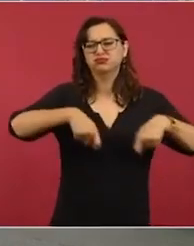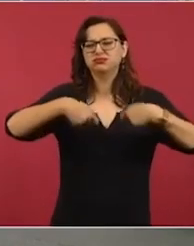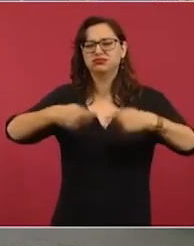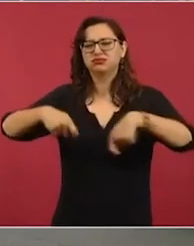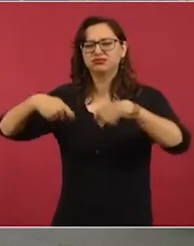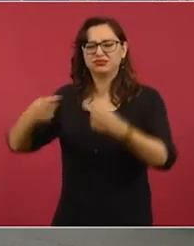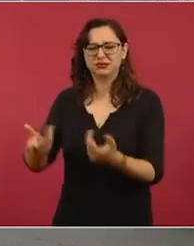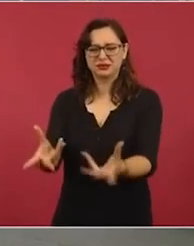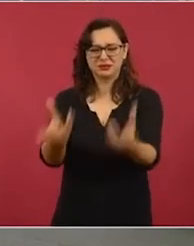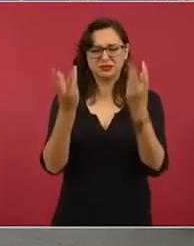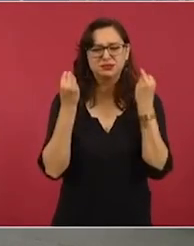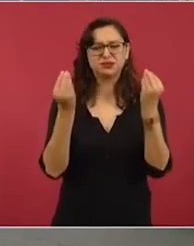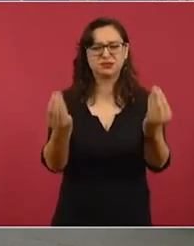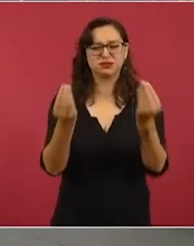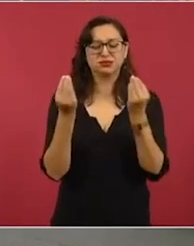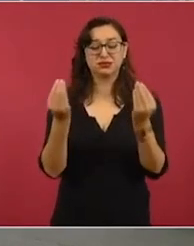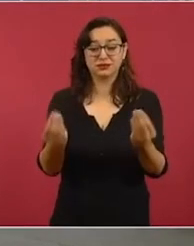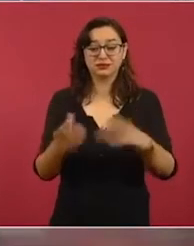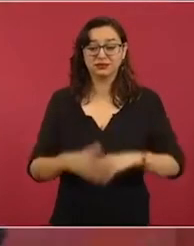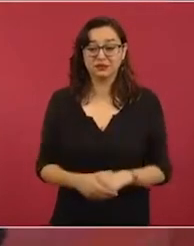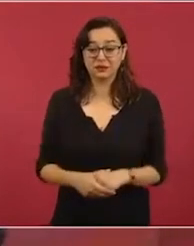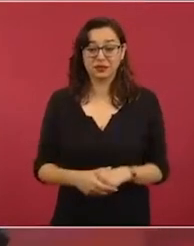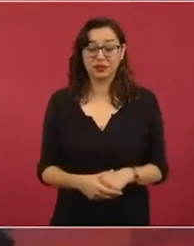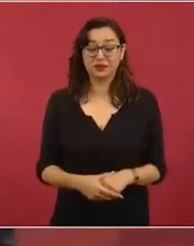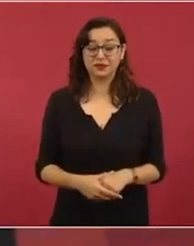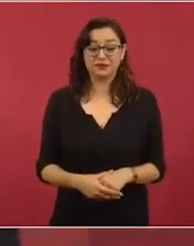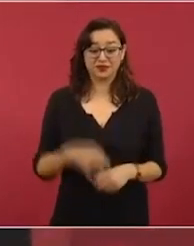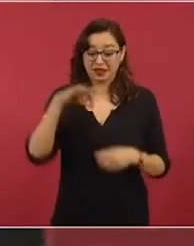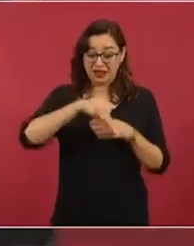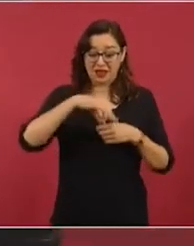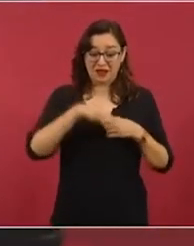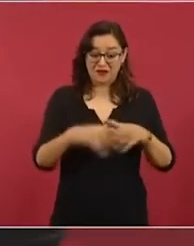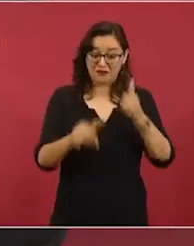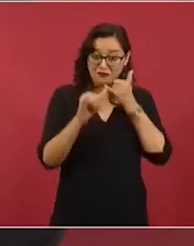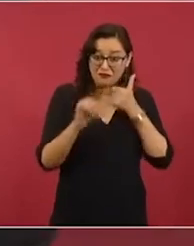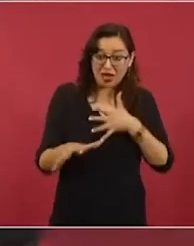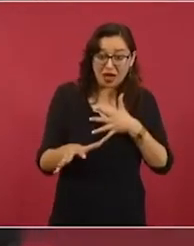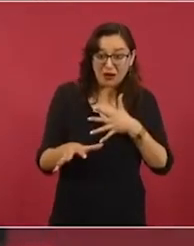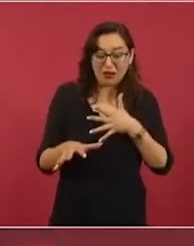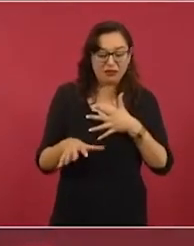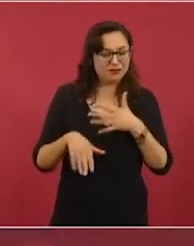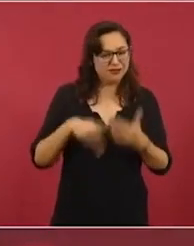Entonces, el fraude hace muchísimo daño.